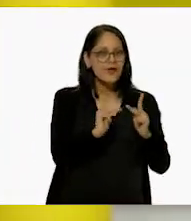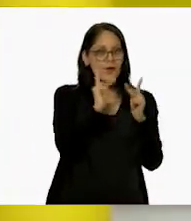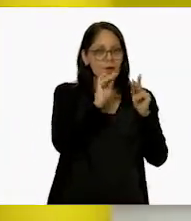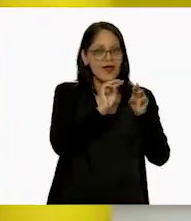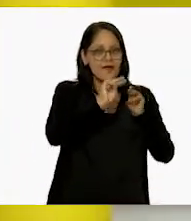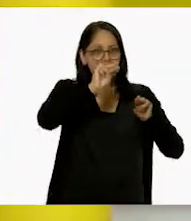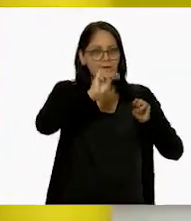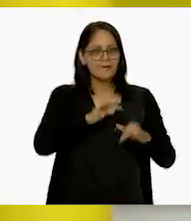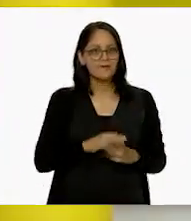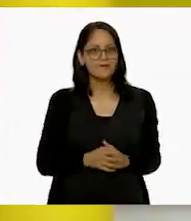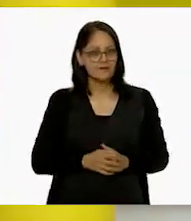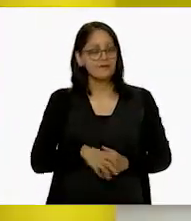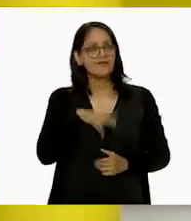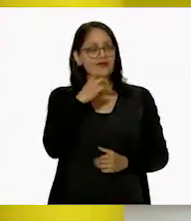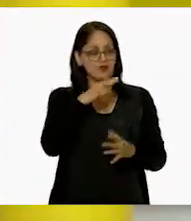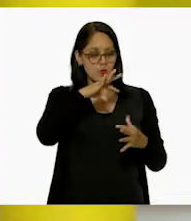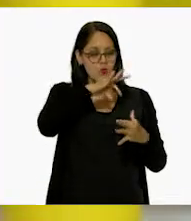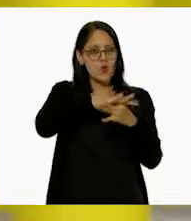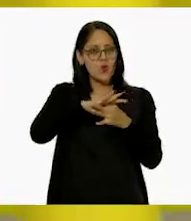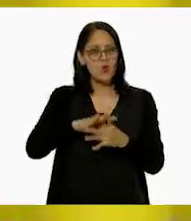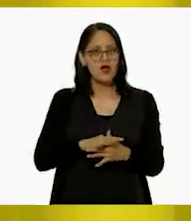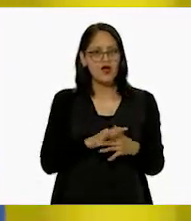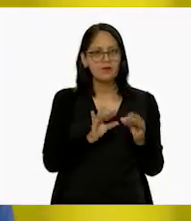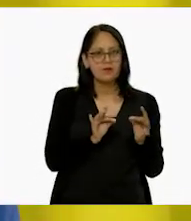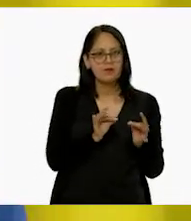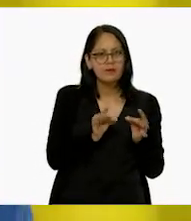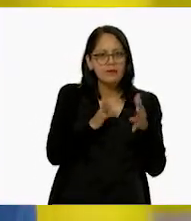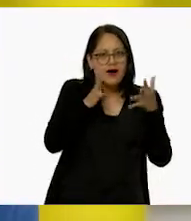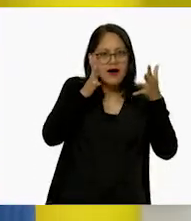tamaño y están unidos por magia.